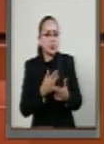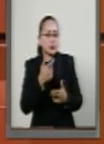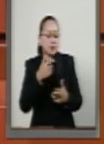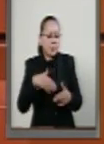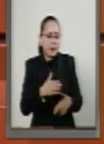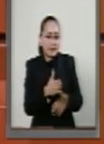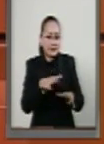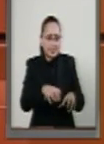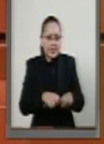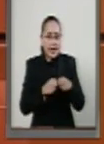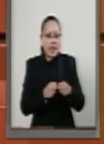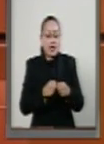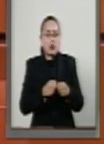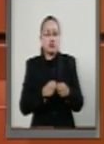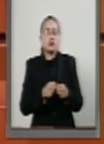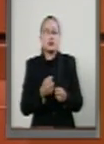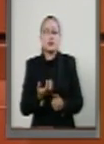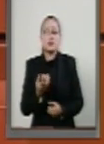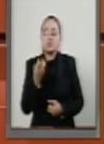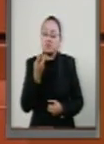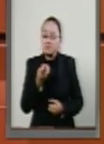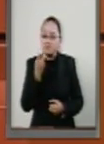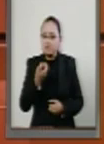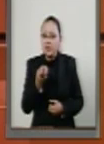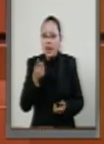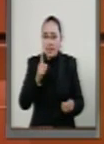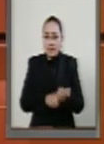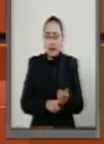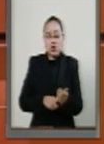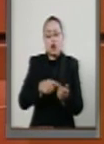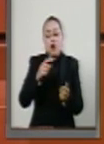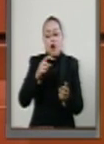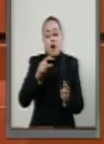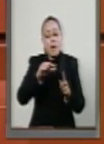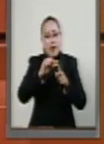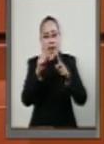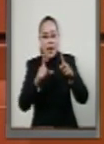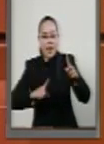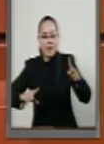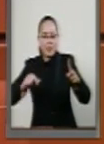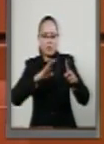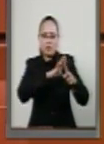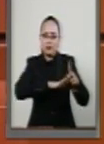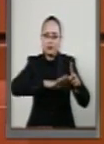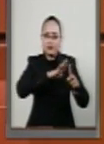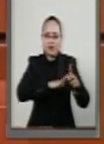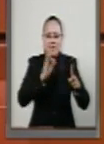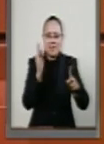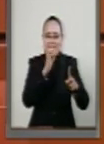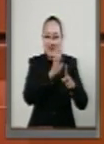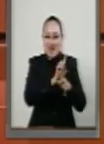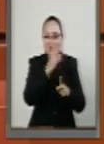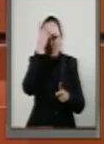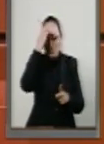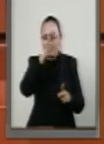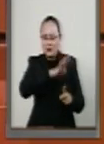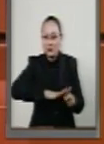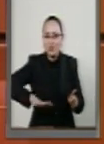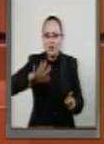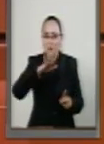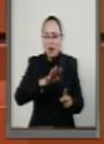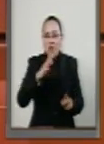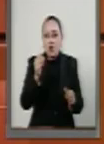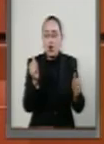y acuícolas, ya sea en aguas de jurisdicción federal con carácter informativo para los sectores